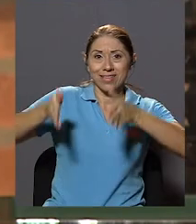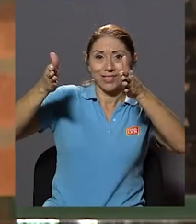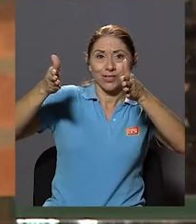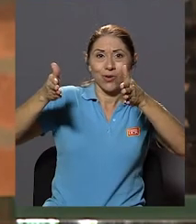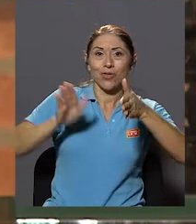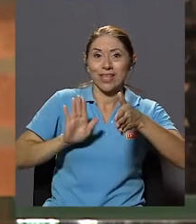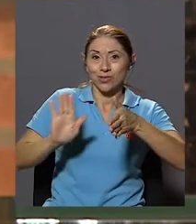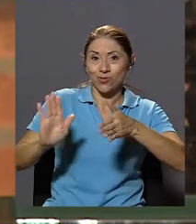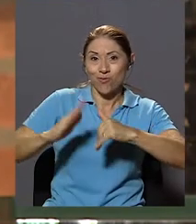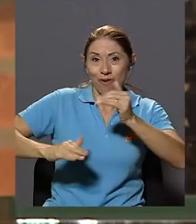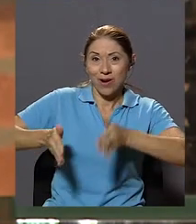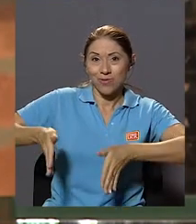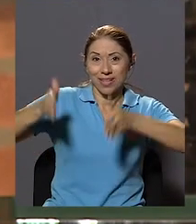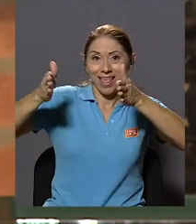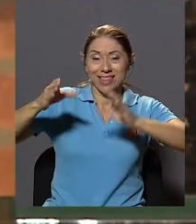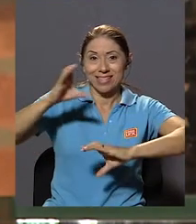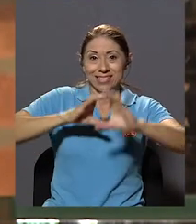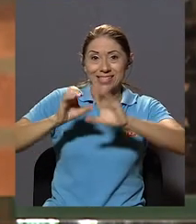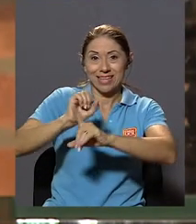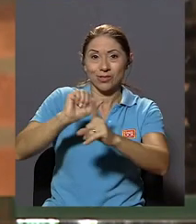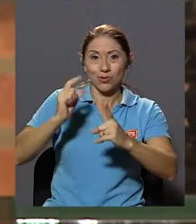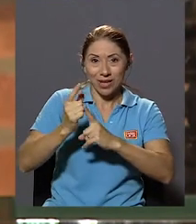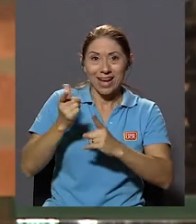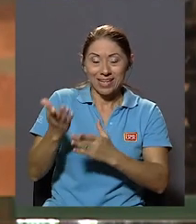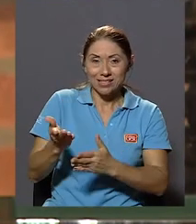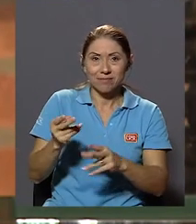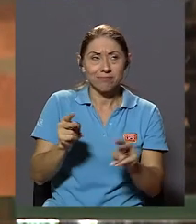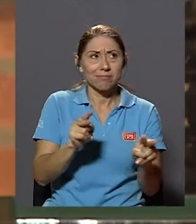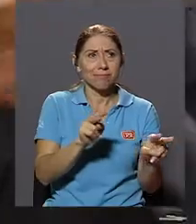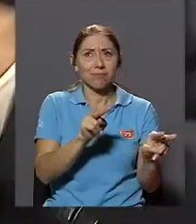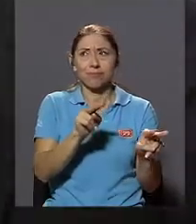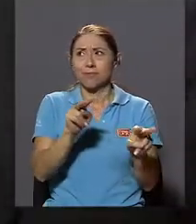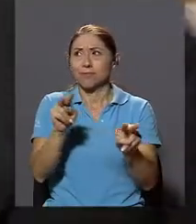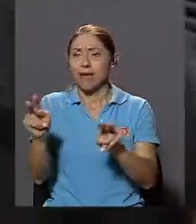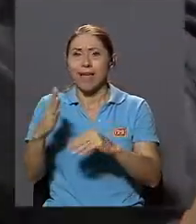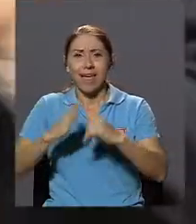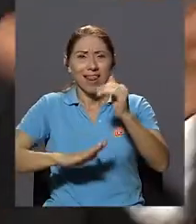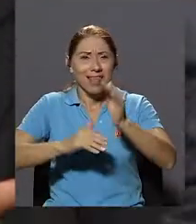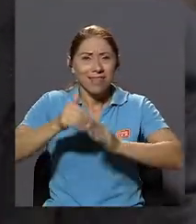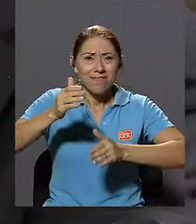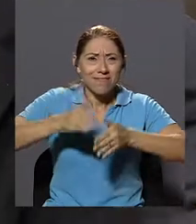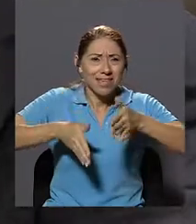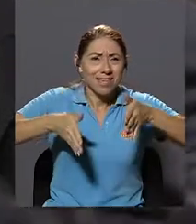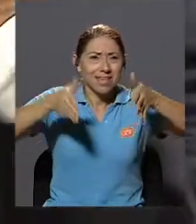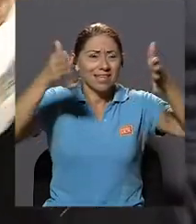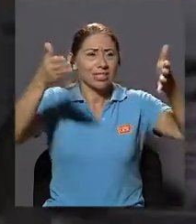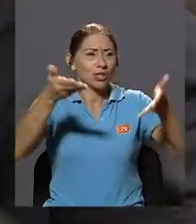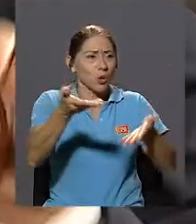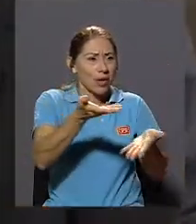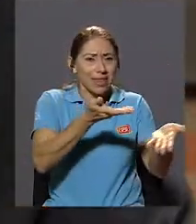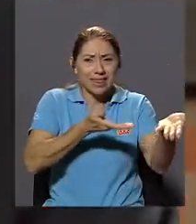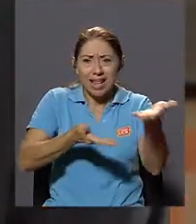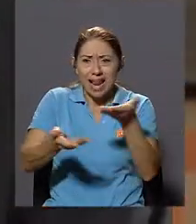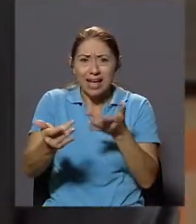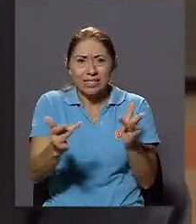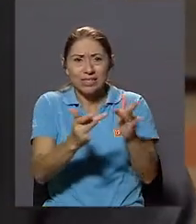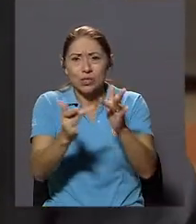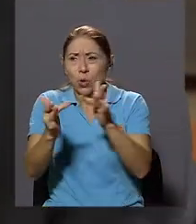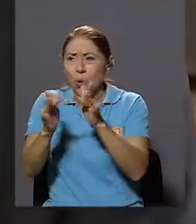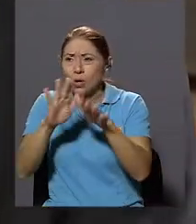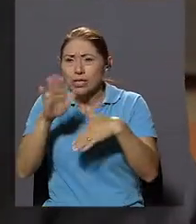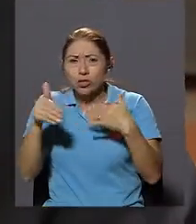De Ciencias Sociales Y eso Es primer Mundo El edificio Las interacciones Los arreglos